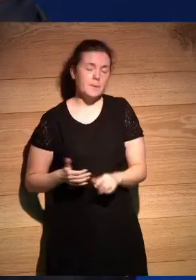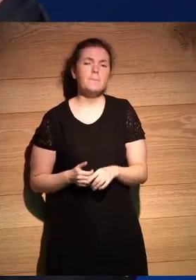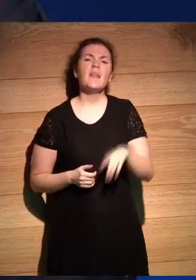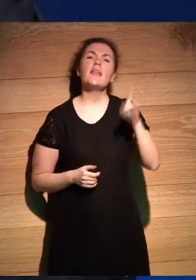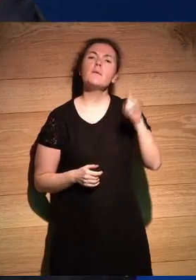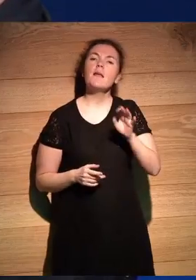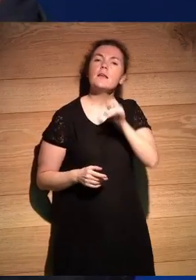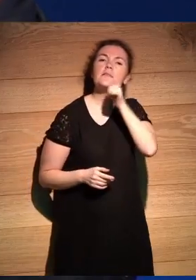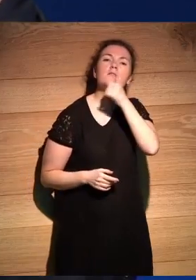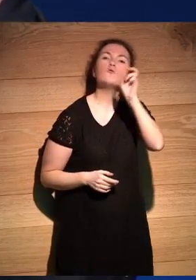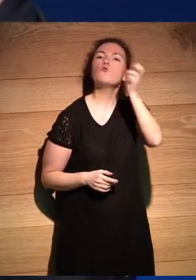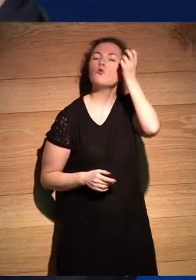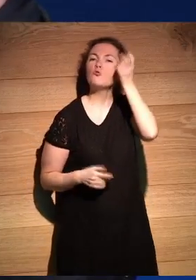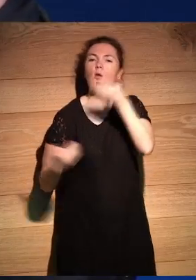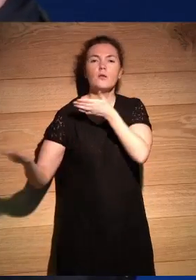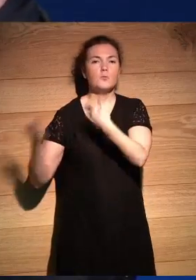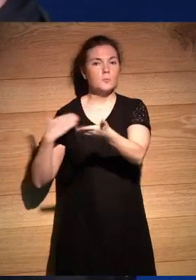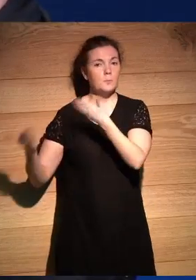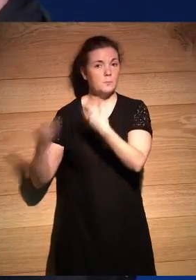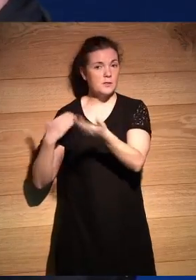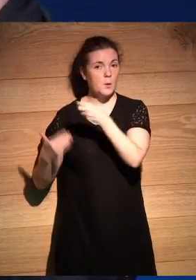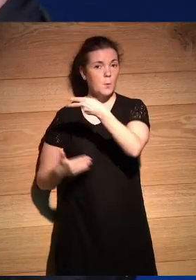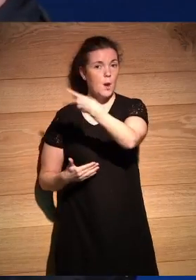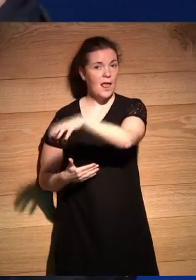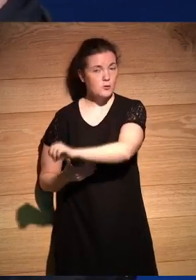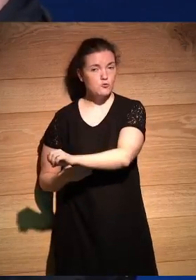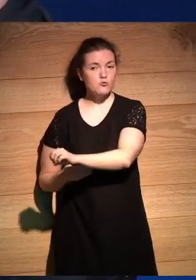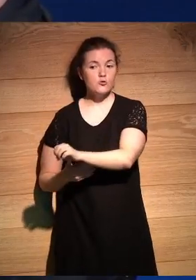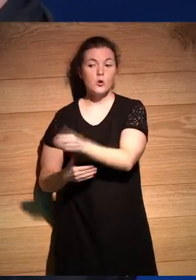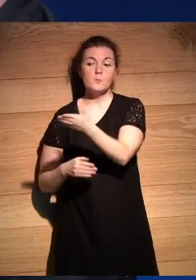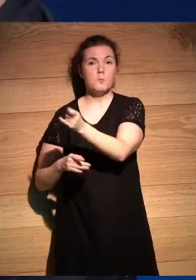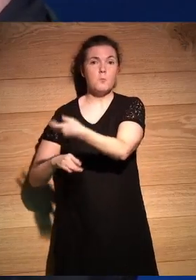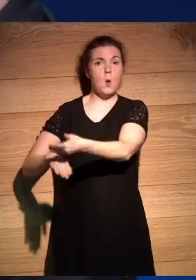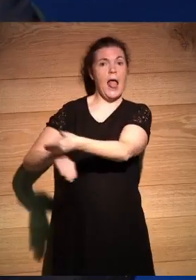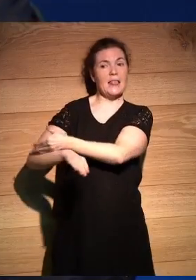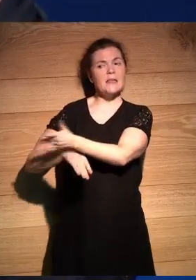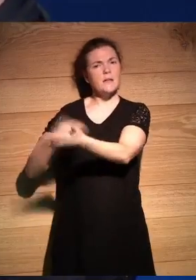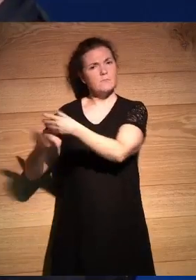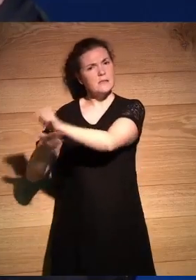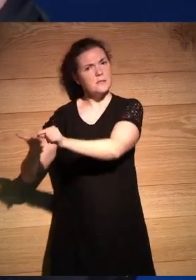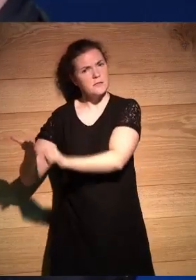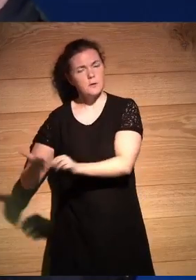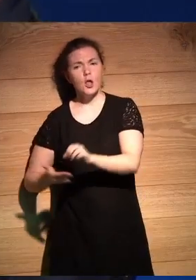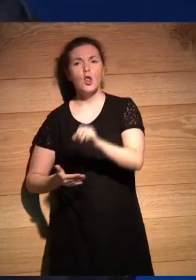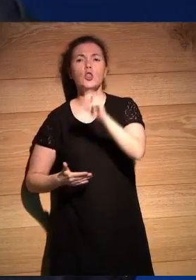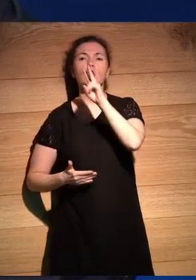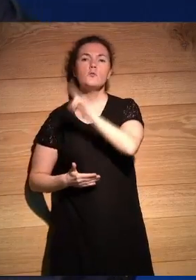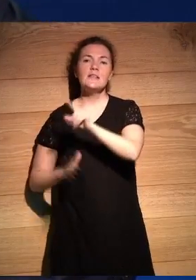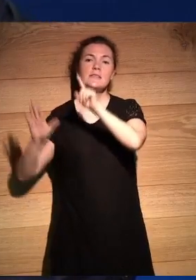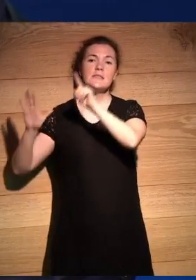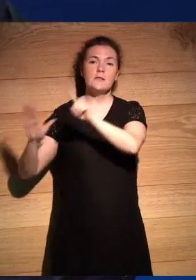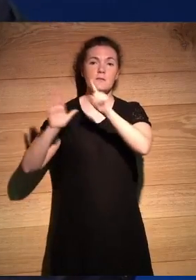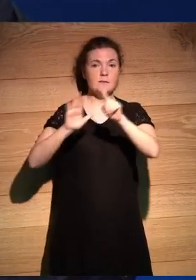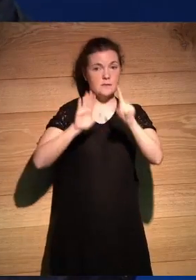también mucho más secreta que es una conversación que yo tuve con Bolaño poco antes de que muriera cuando él estaba escribiendo 2666